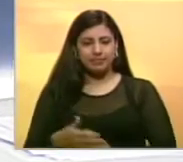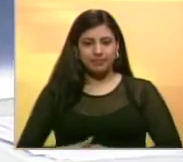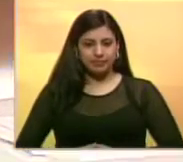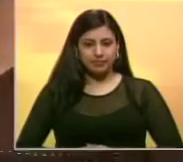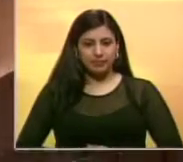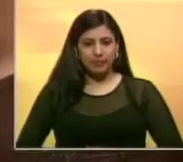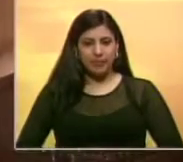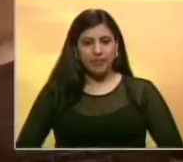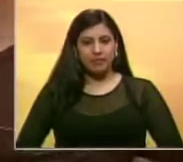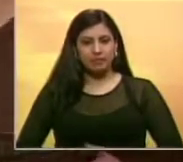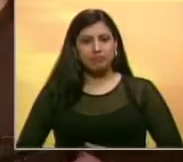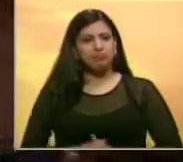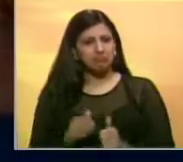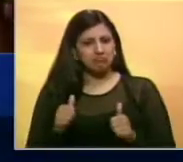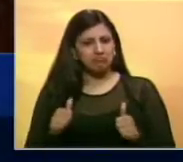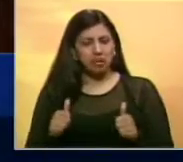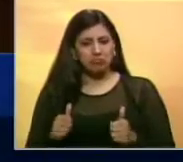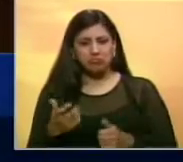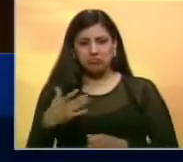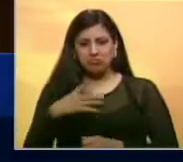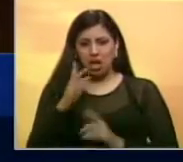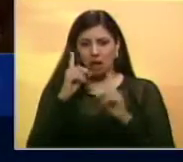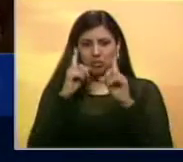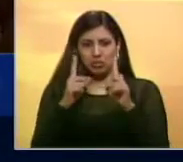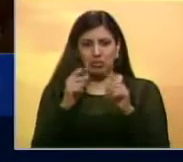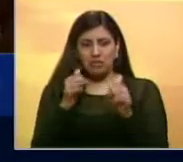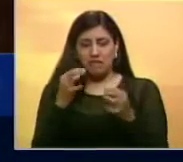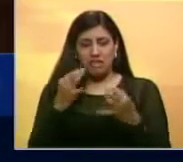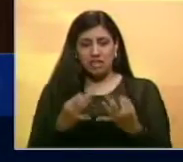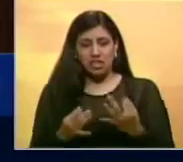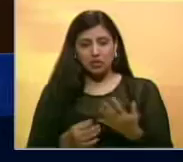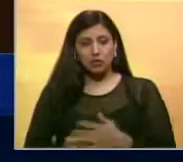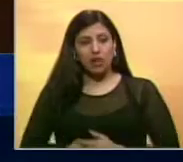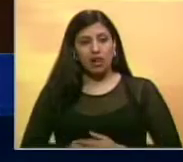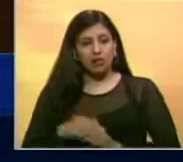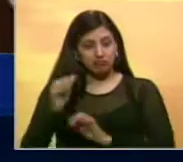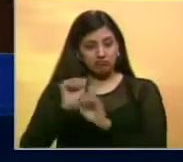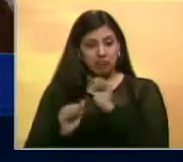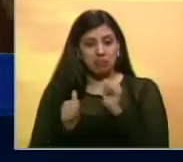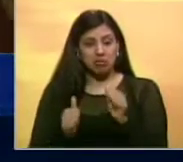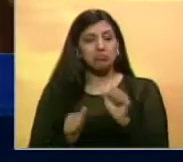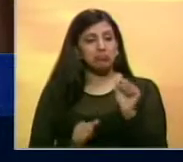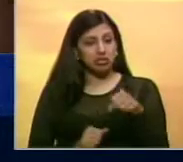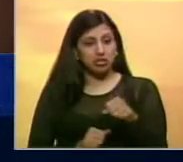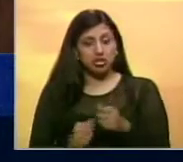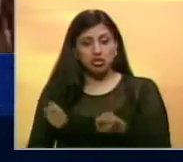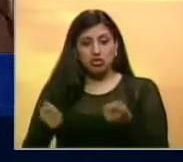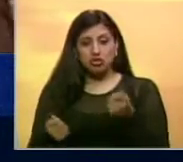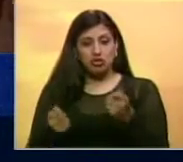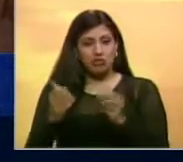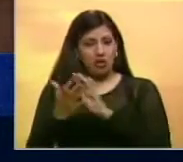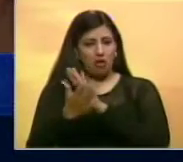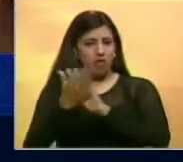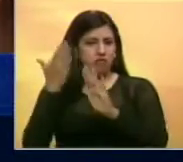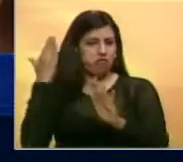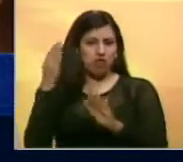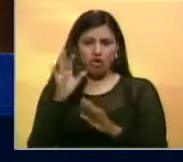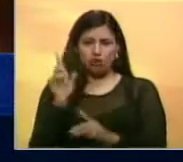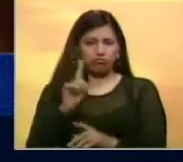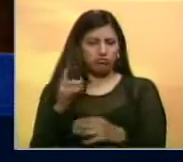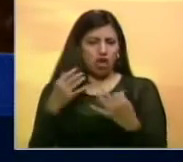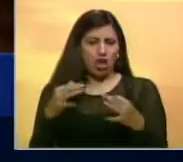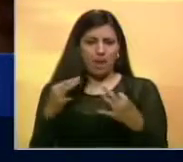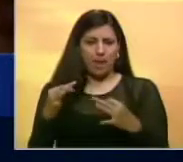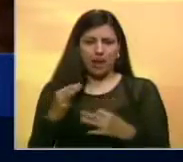¿Cómo tuvo el viaje? Bien ¿La carretera? Fina ¿Se tomaron las previsiones? Sí ¿El chofer corriendo mucho o a velocidad normal?